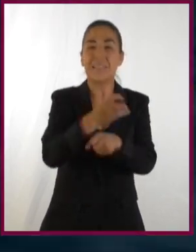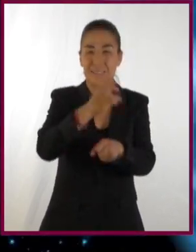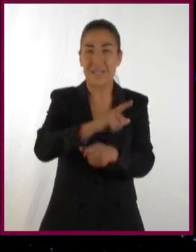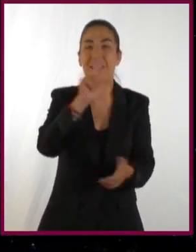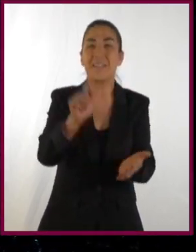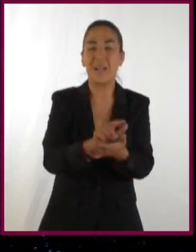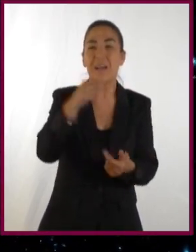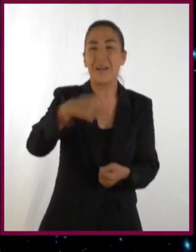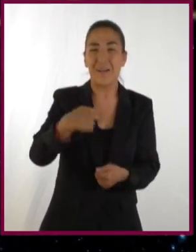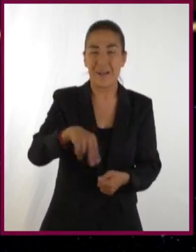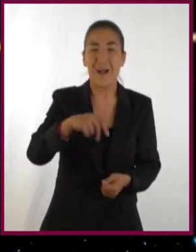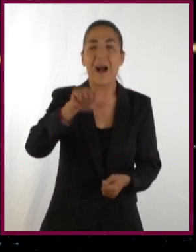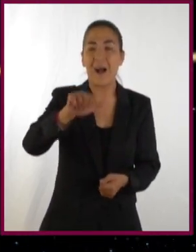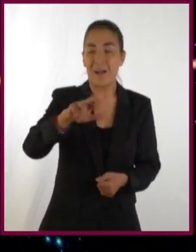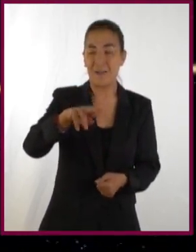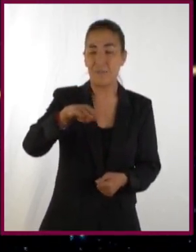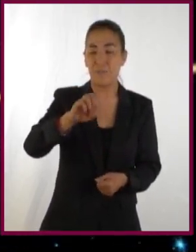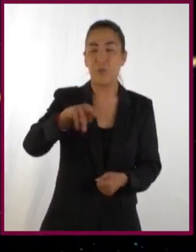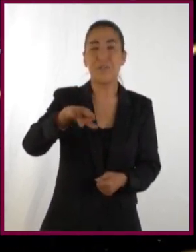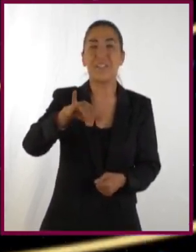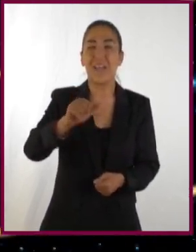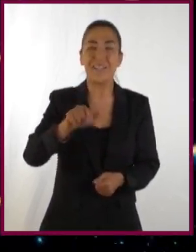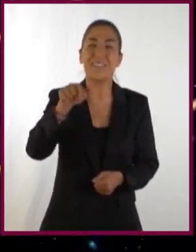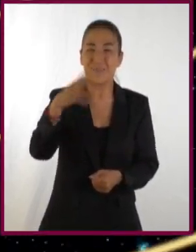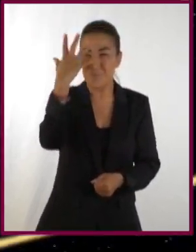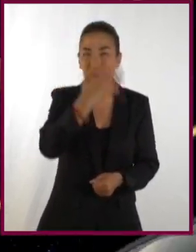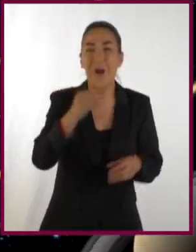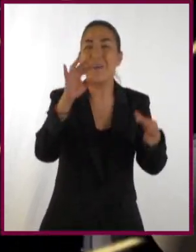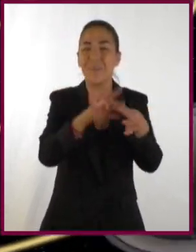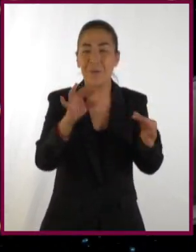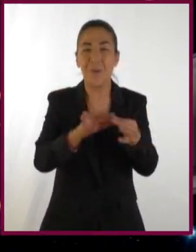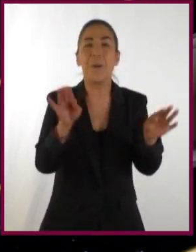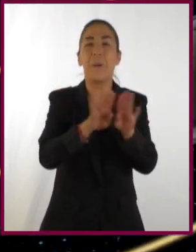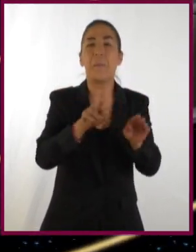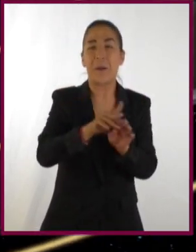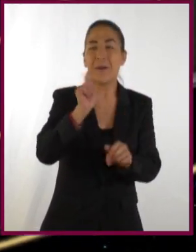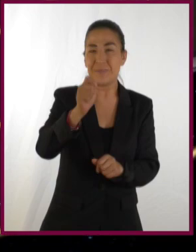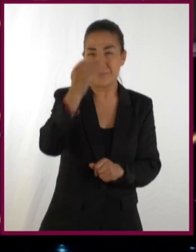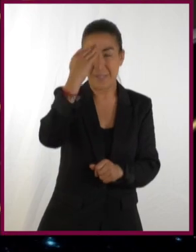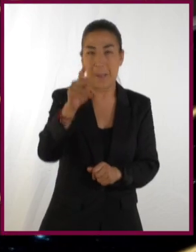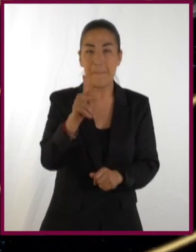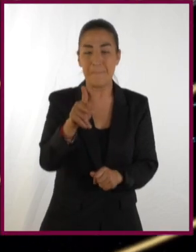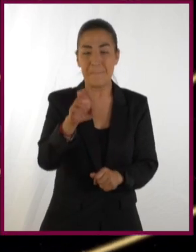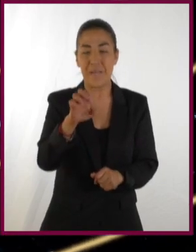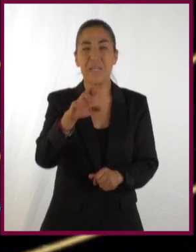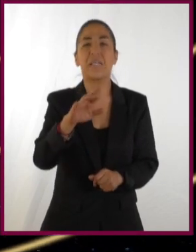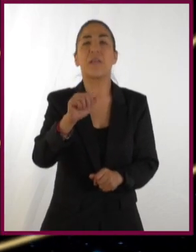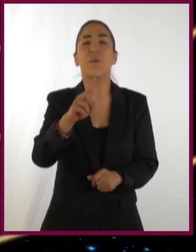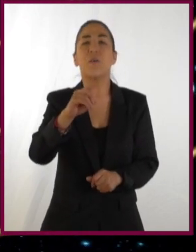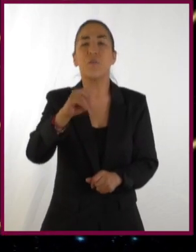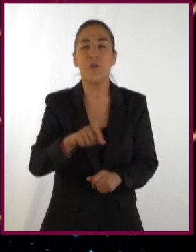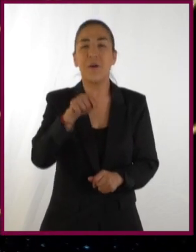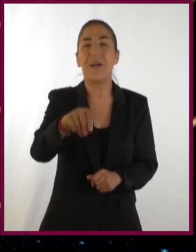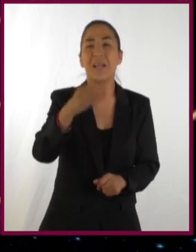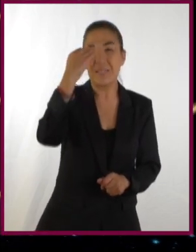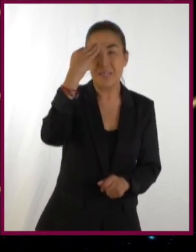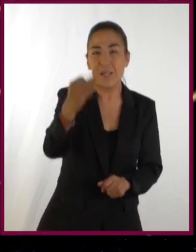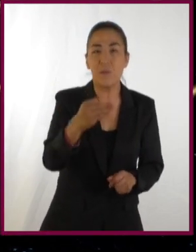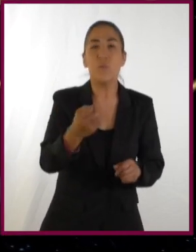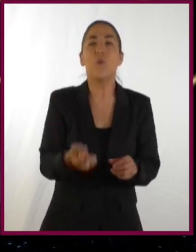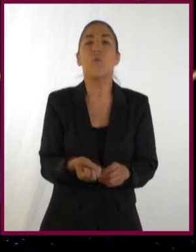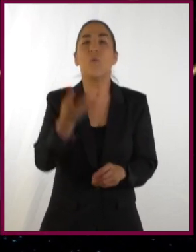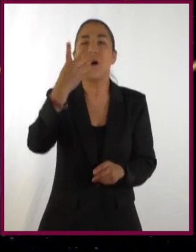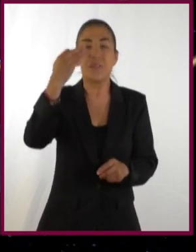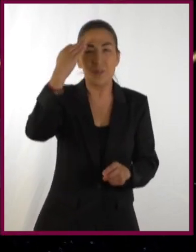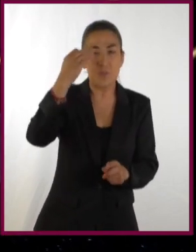a esa tercera ley también le llaman la ley de las armonías y es muy bonita. Entonces, empezamos con lo del periodo. El periodo